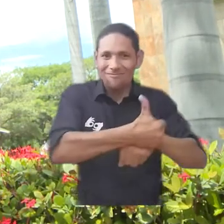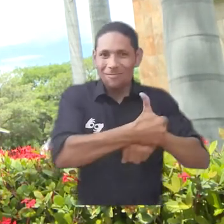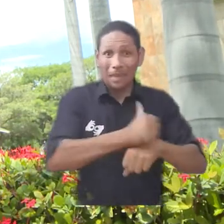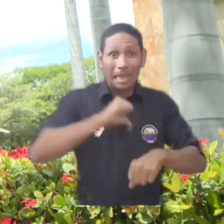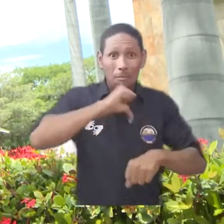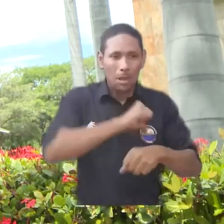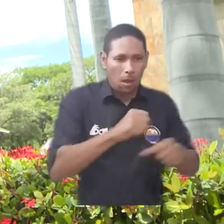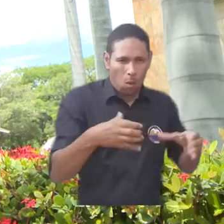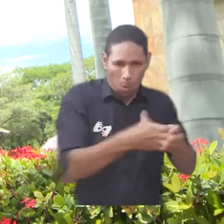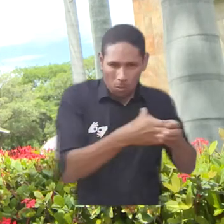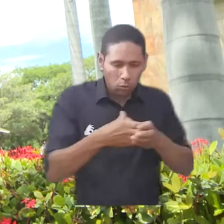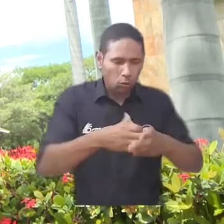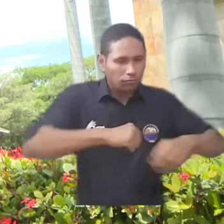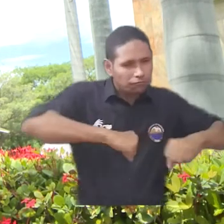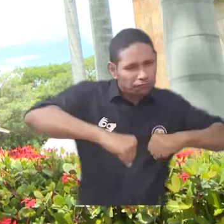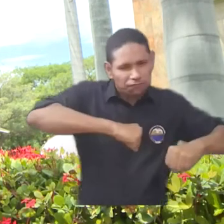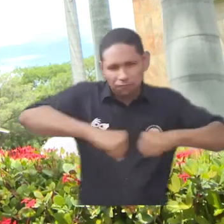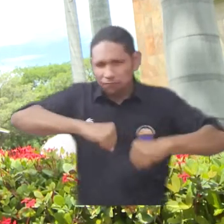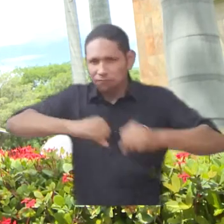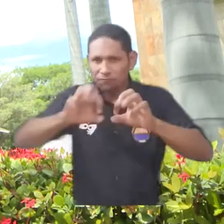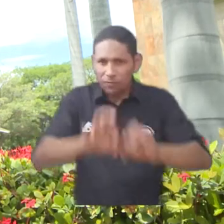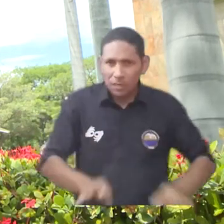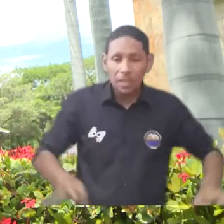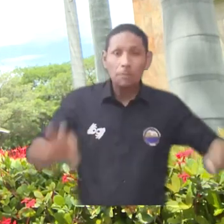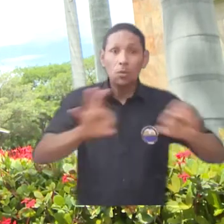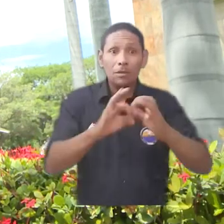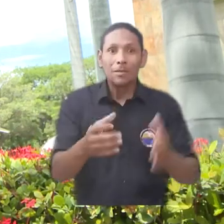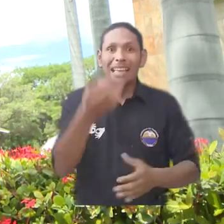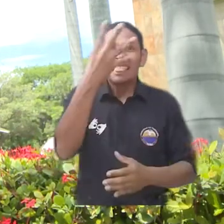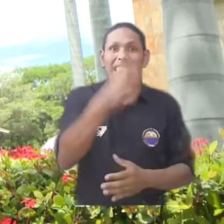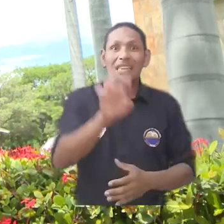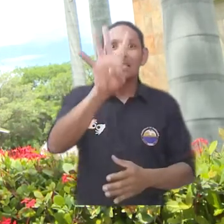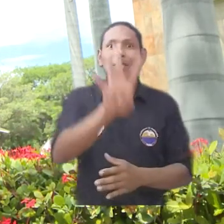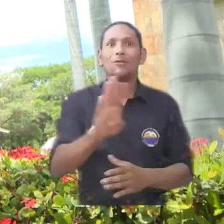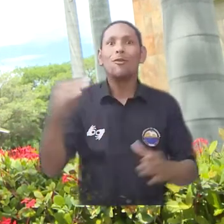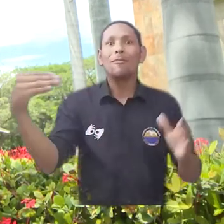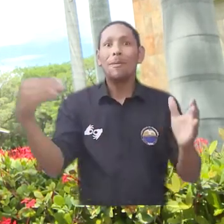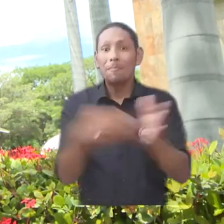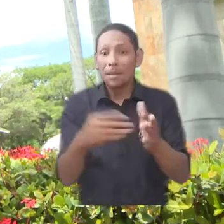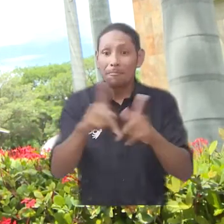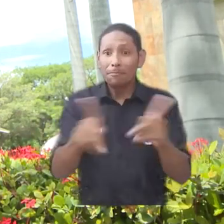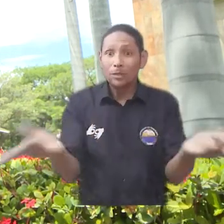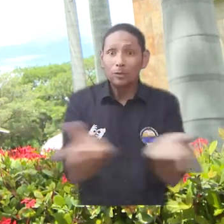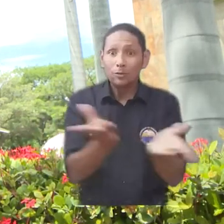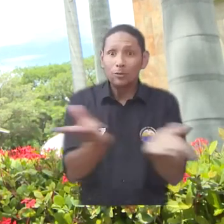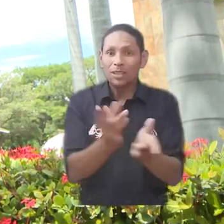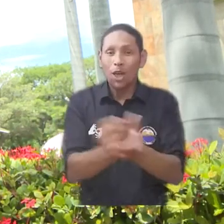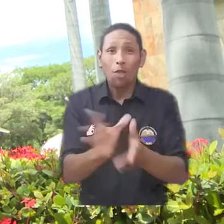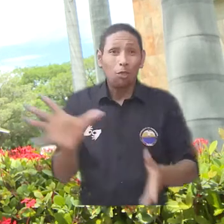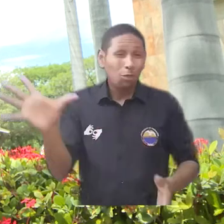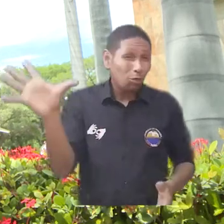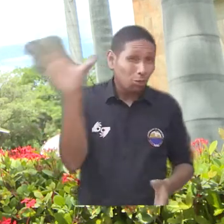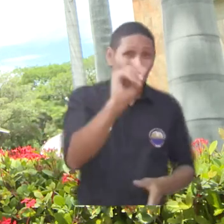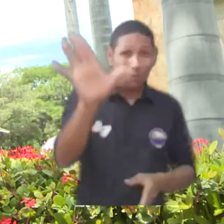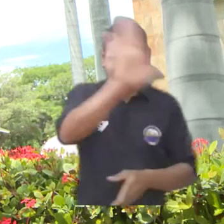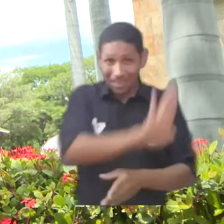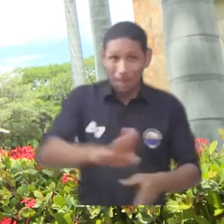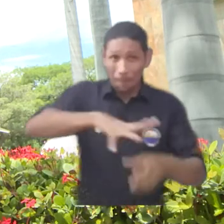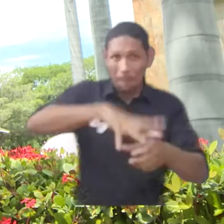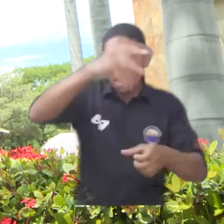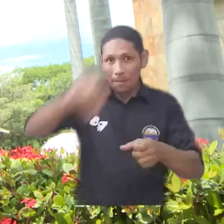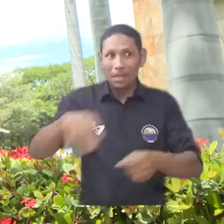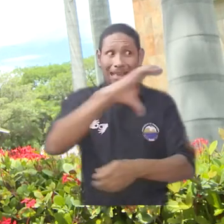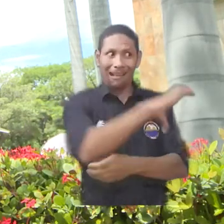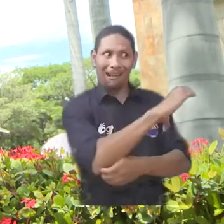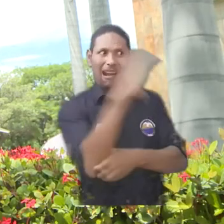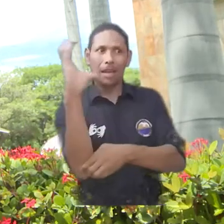en cabeza del rector Pablo Vera Salazar por beneficiar a más de 19 mil jóvenes y sus familias en el departamento y diferentes lugares de